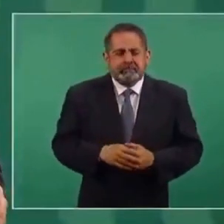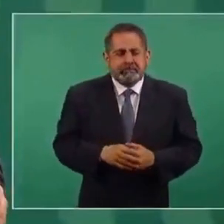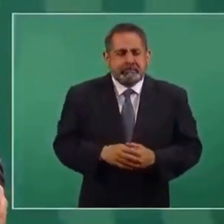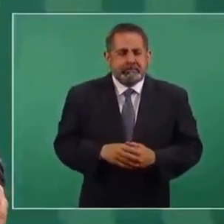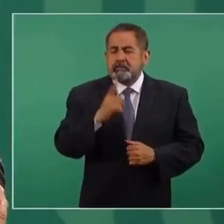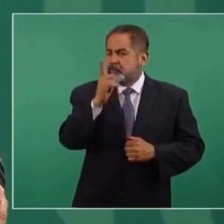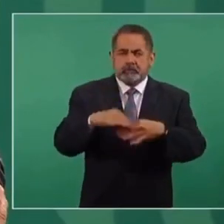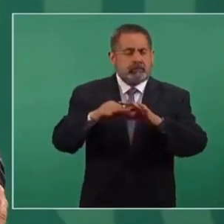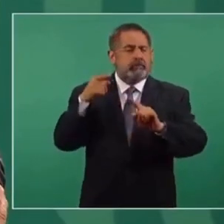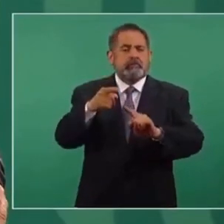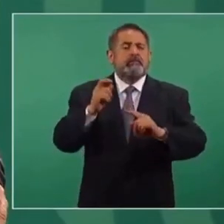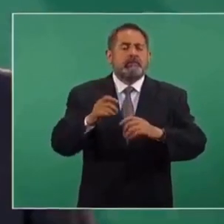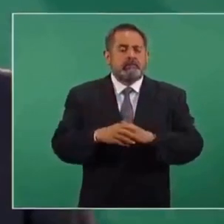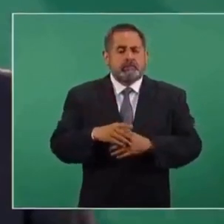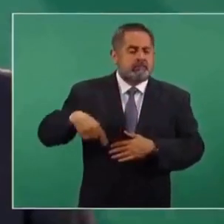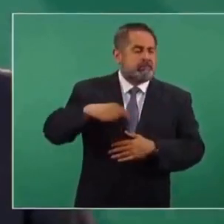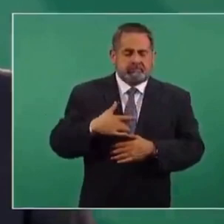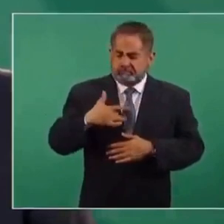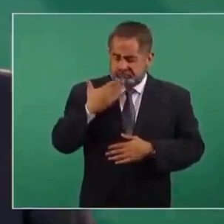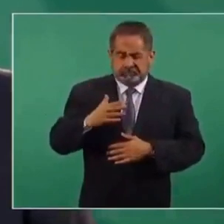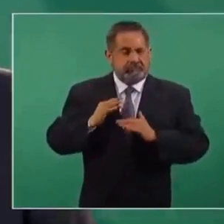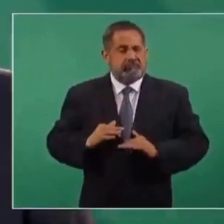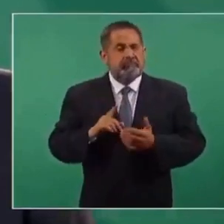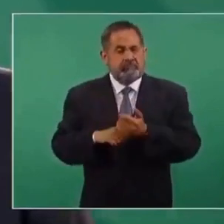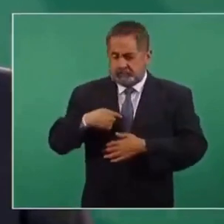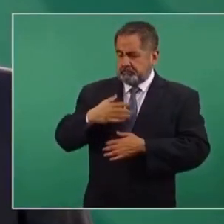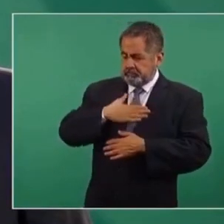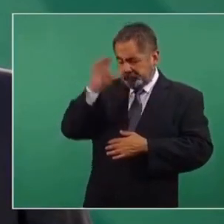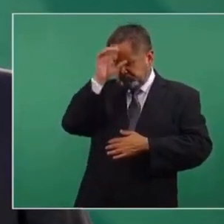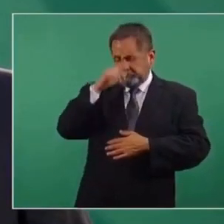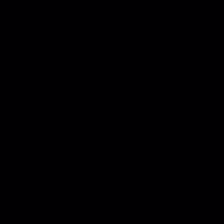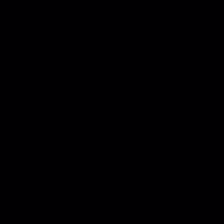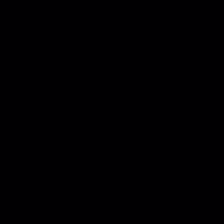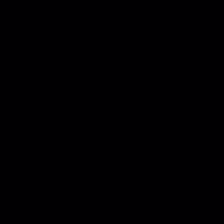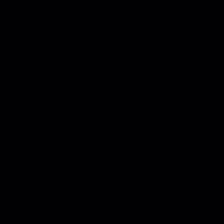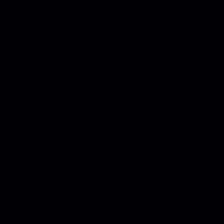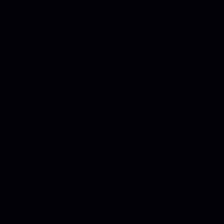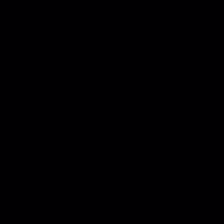Lo más importante es estar bien con uno mismo, con nuestra conciencia.